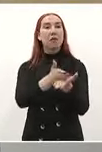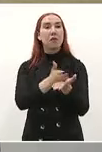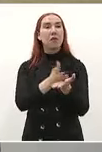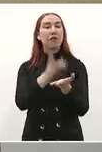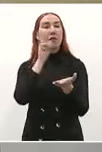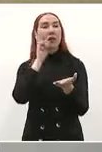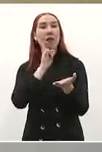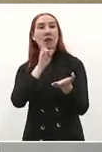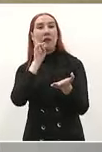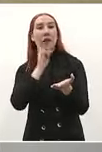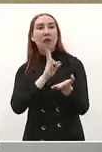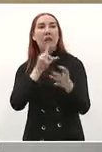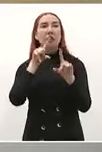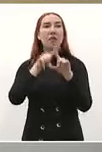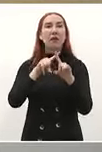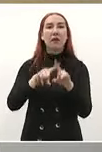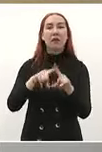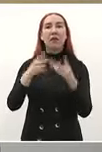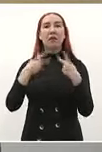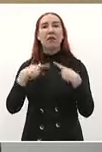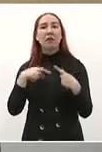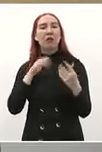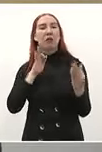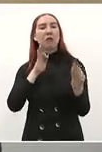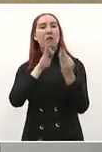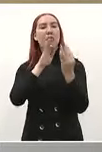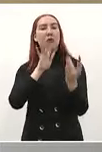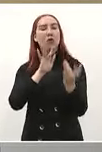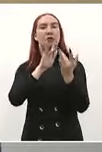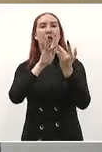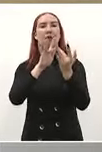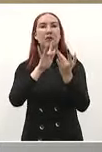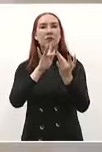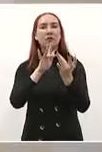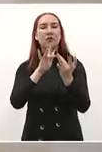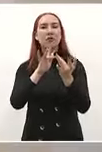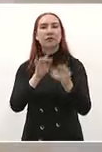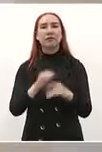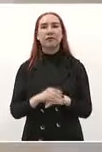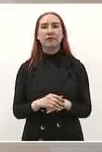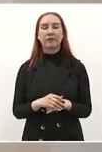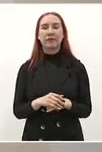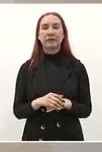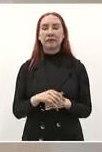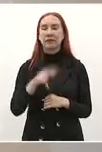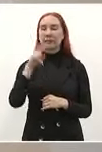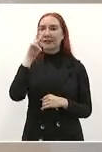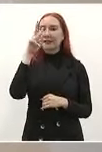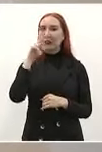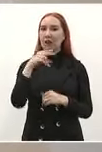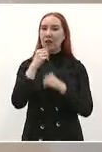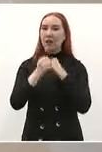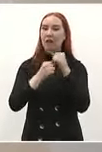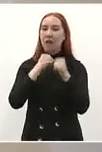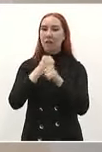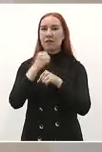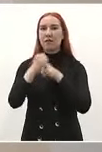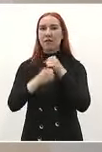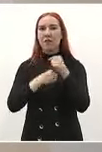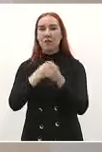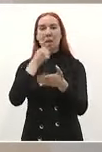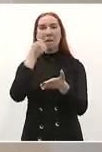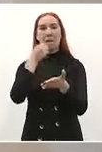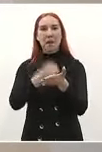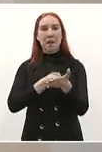los sentimientos de la gente y como tardamos bastante en la lucha porque